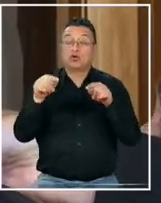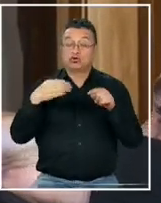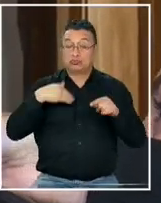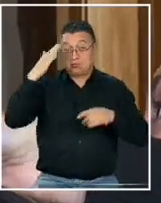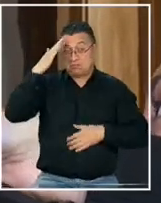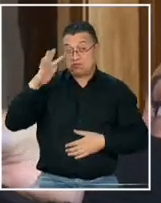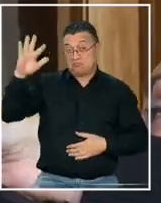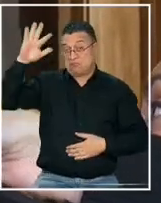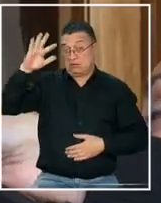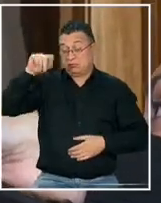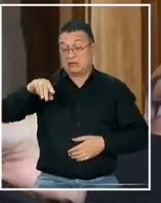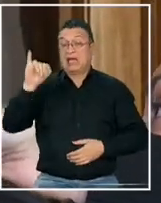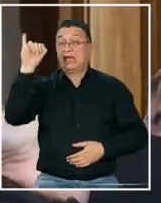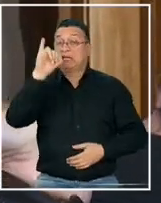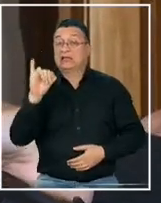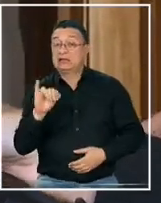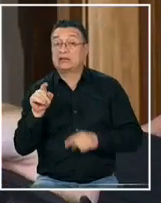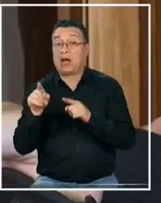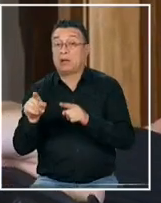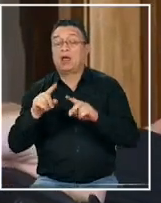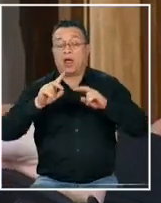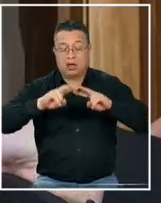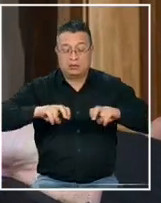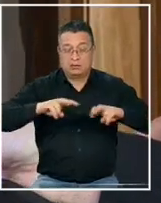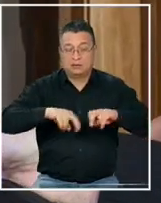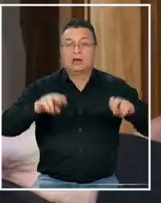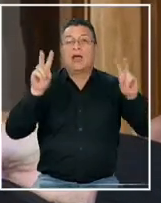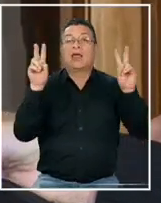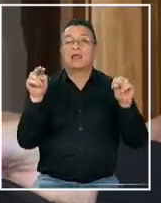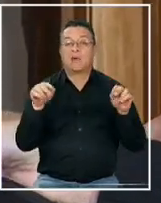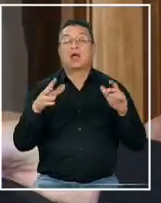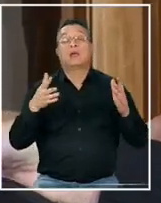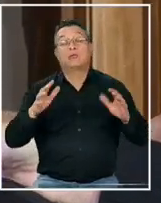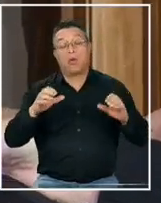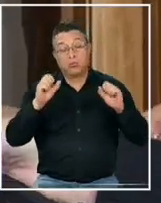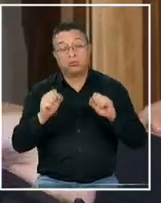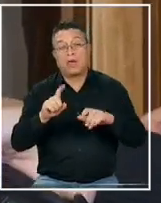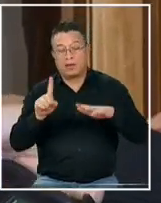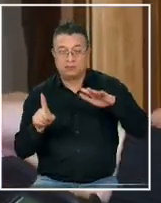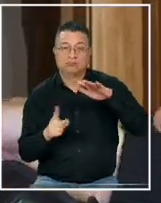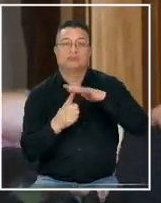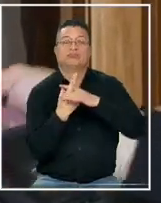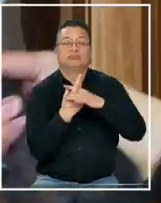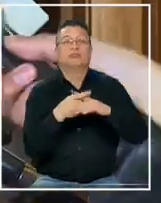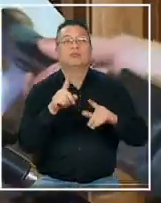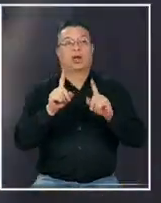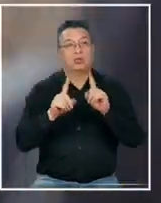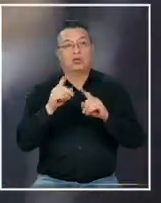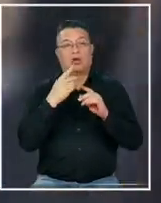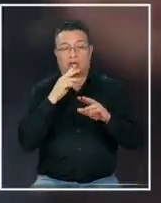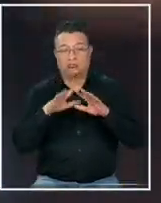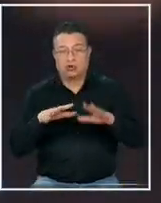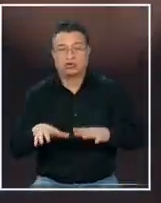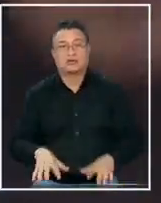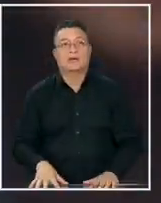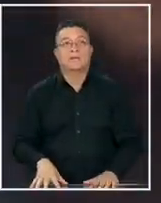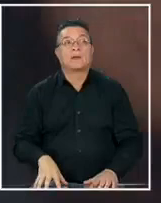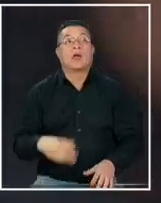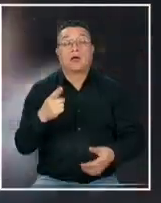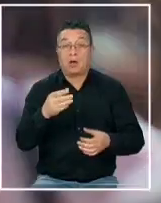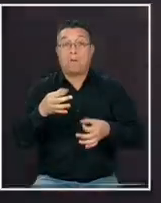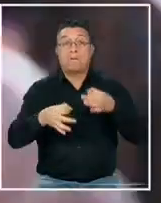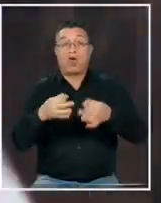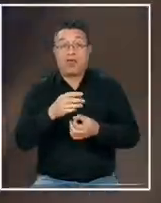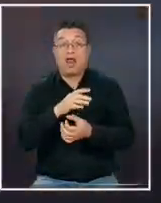estos días las ISAPRES están analizando el tema y eventualmente pueden aparecer aclaraciones. Según cifras del